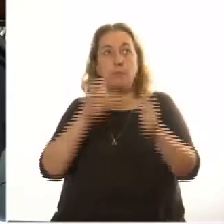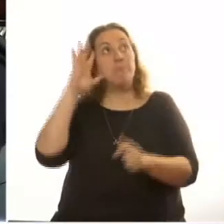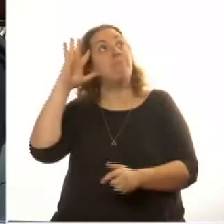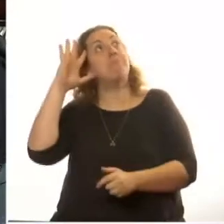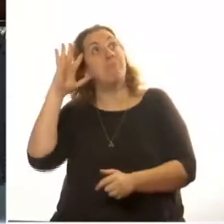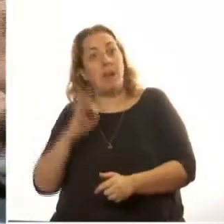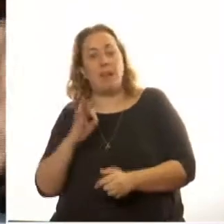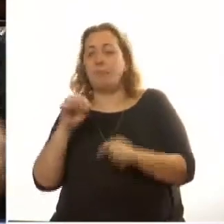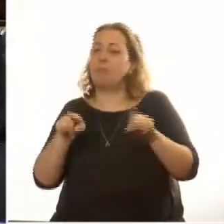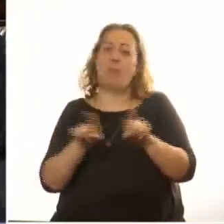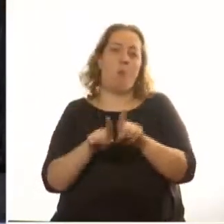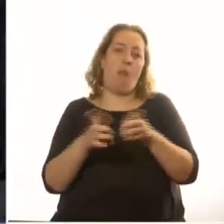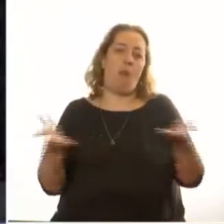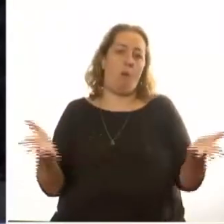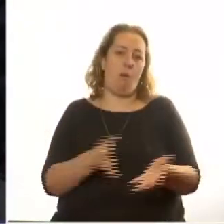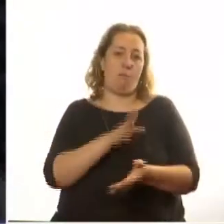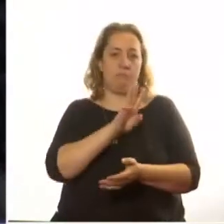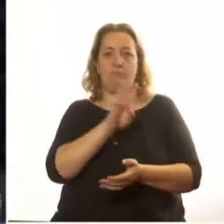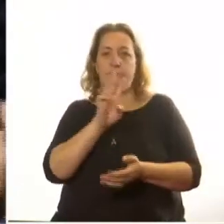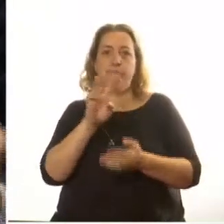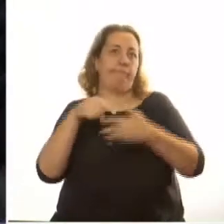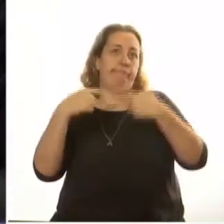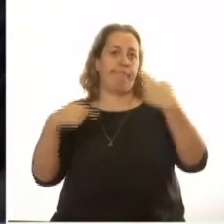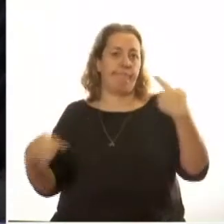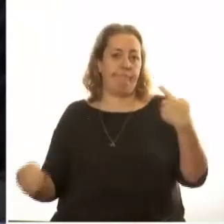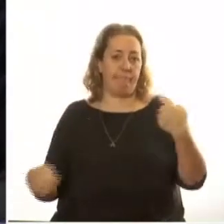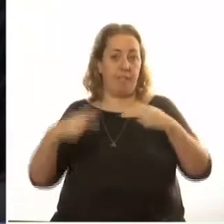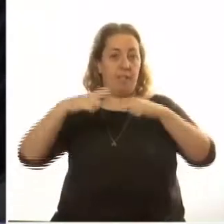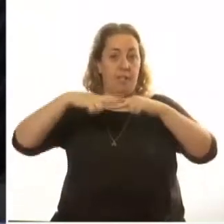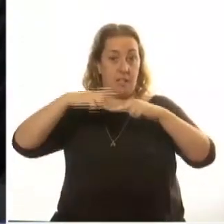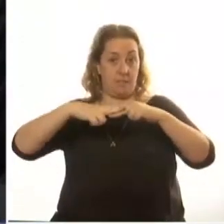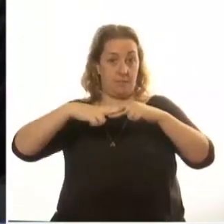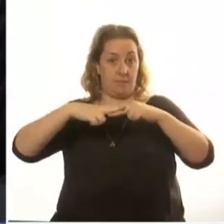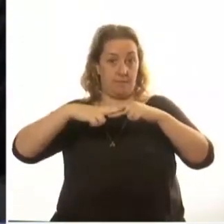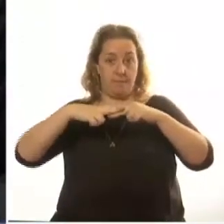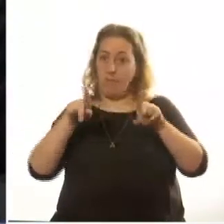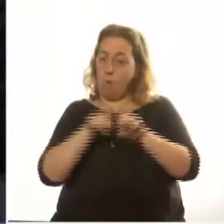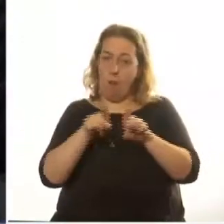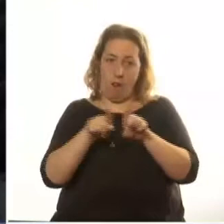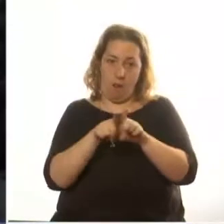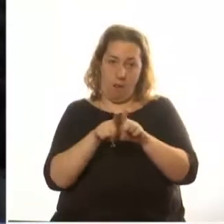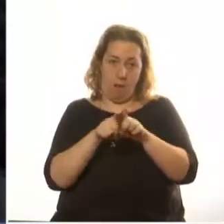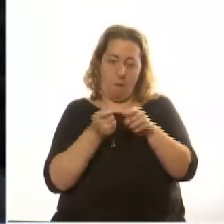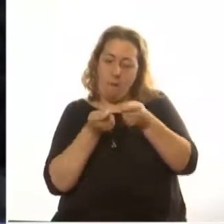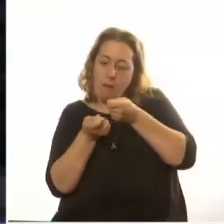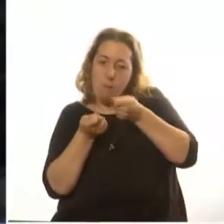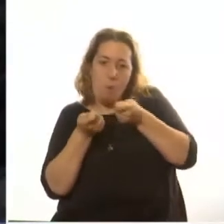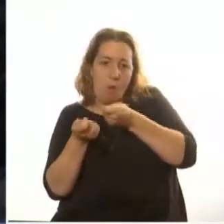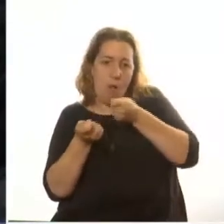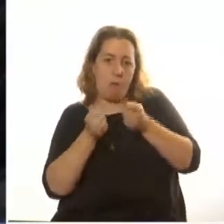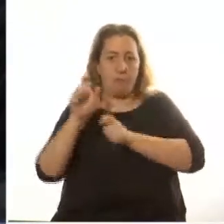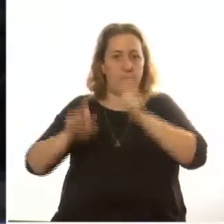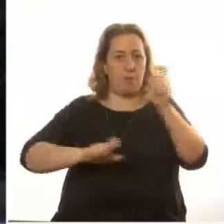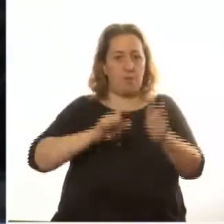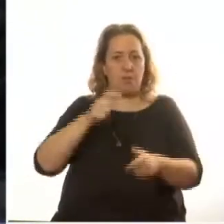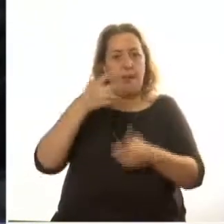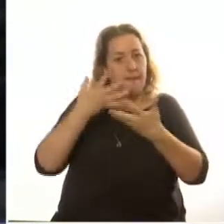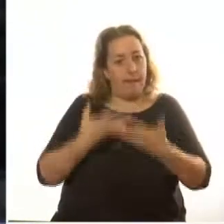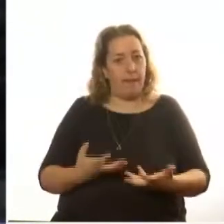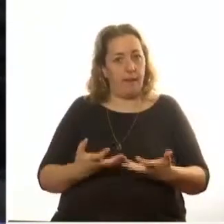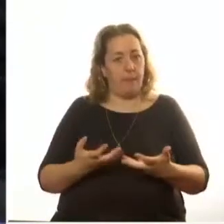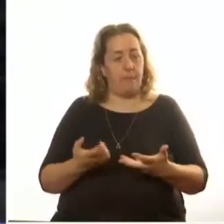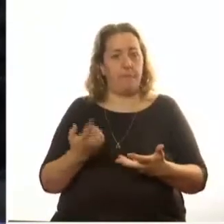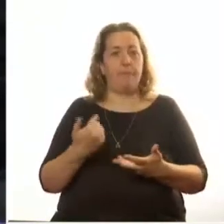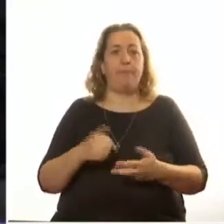No es ninguna novedad la propaganda y la manipulación. No es ninguna novedad el repetir una y mil